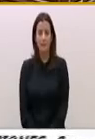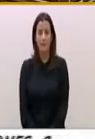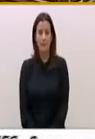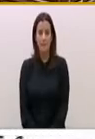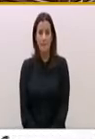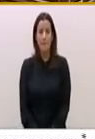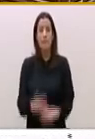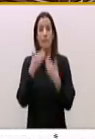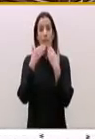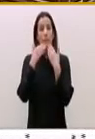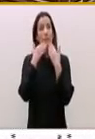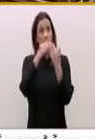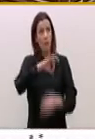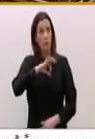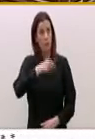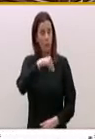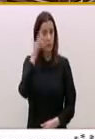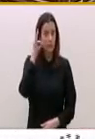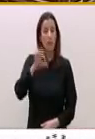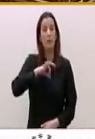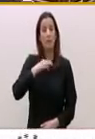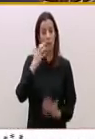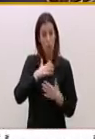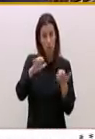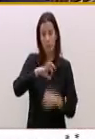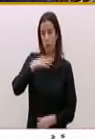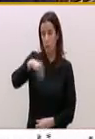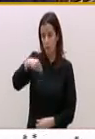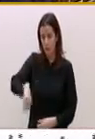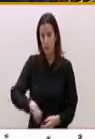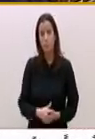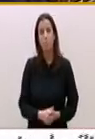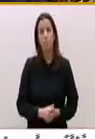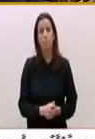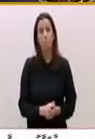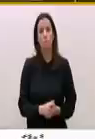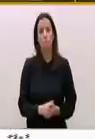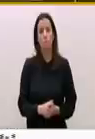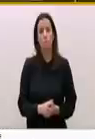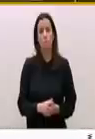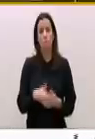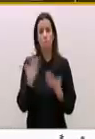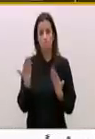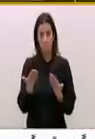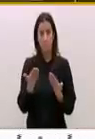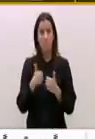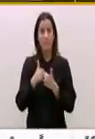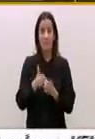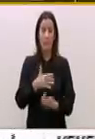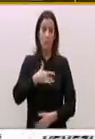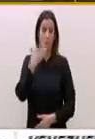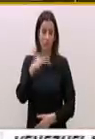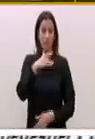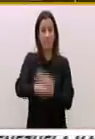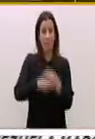Señora presidenta, señoría, señor presidente, el seguidismo complaciente que se hace de las medidas